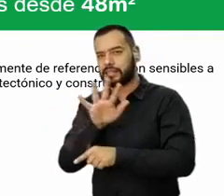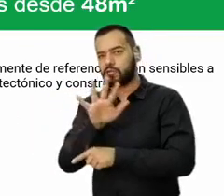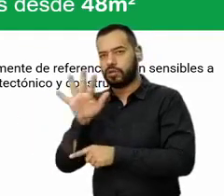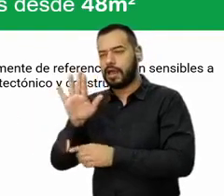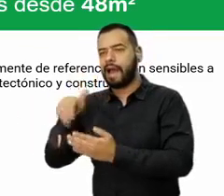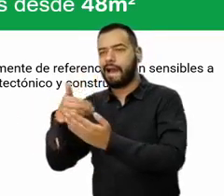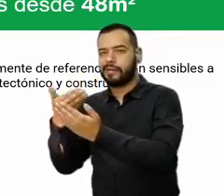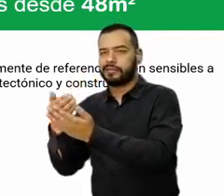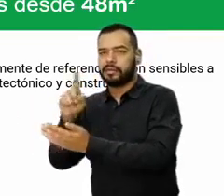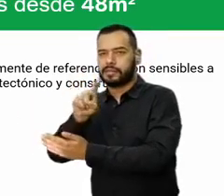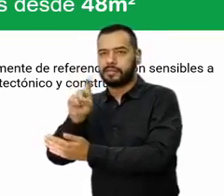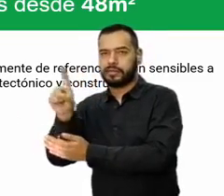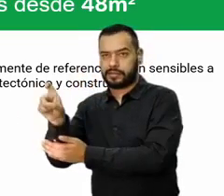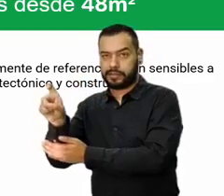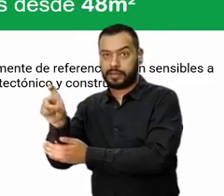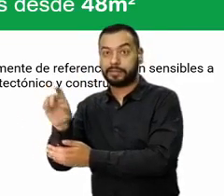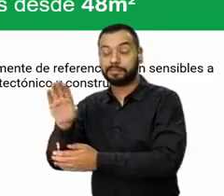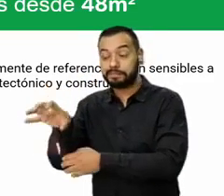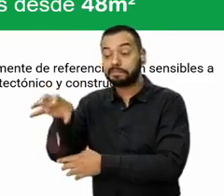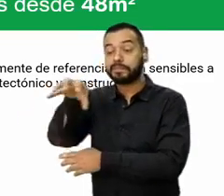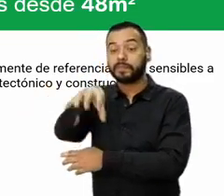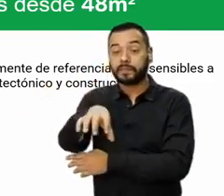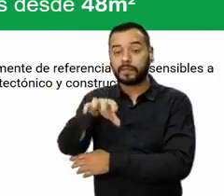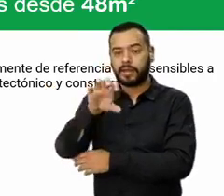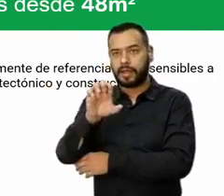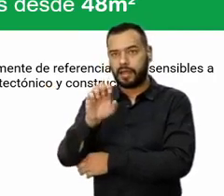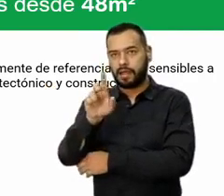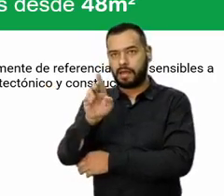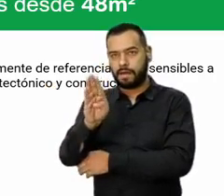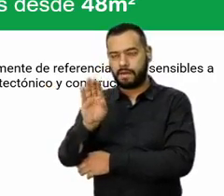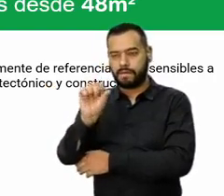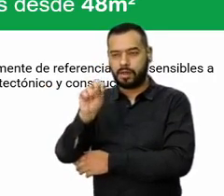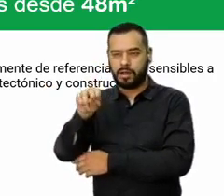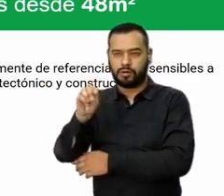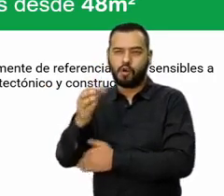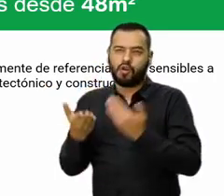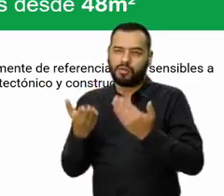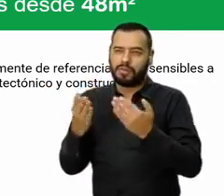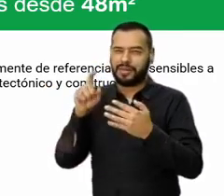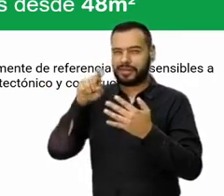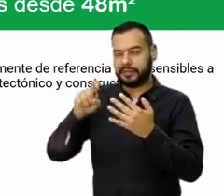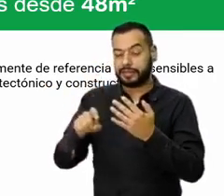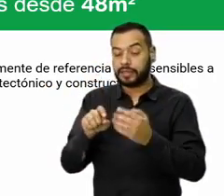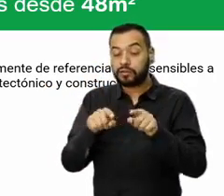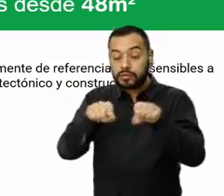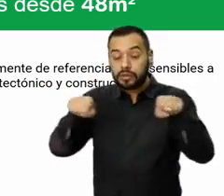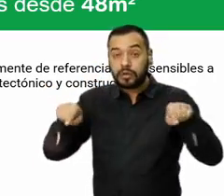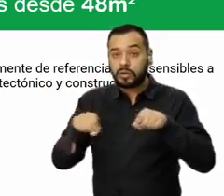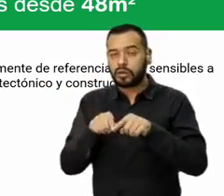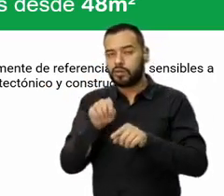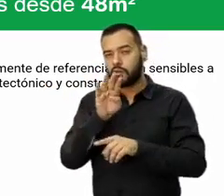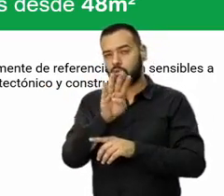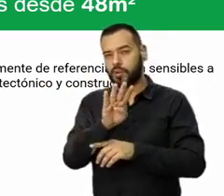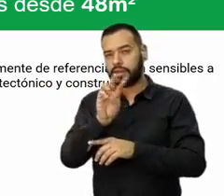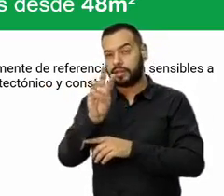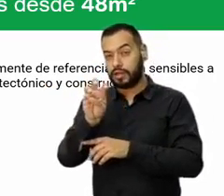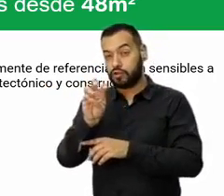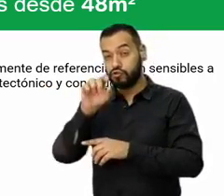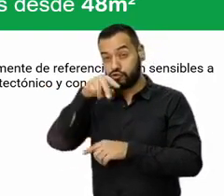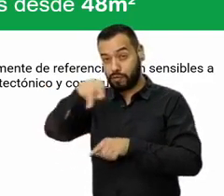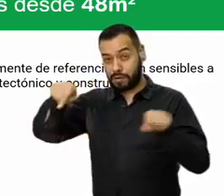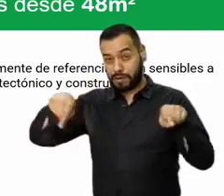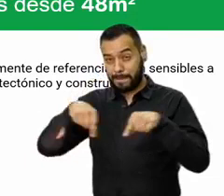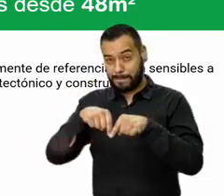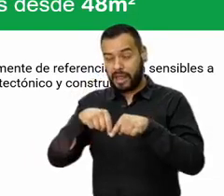66. Tenemos Ébano. Ébano es un proyecto de acuerdo a las necesidades. Parte desde un 48 metros cuadrados hasta